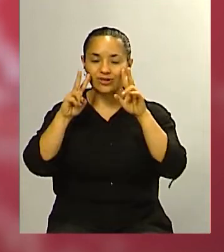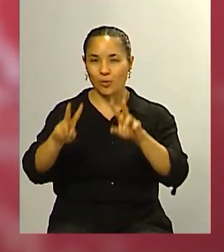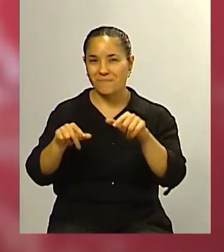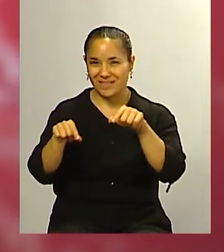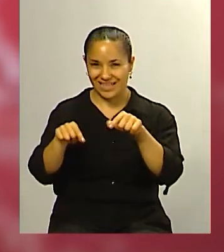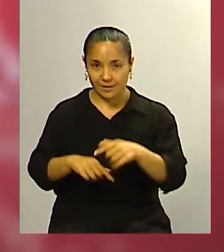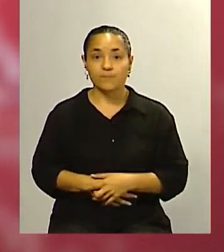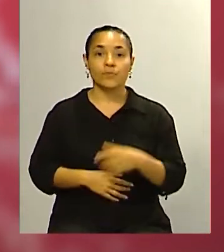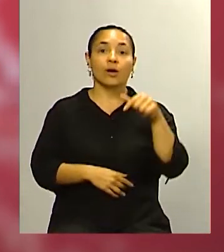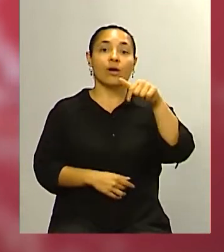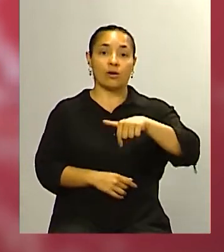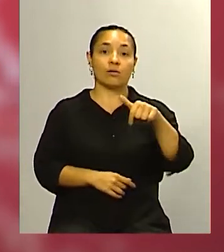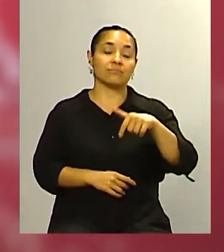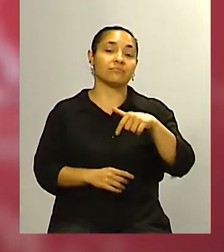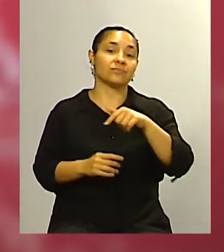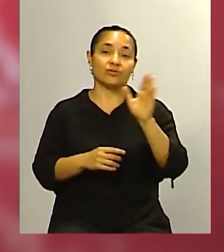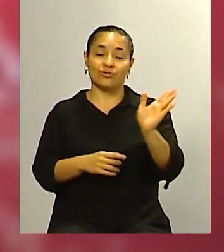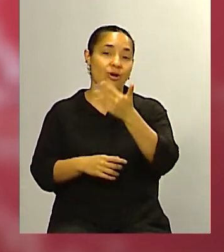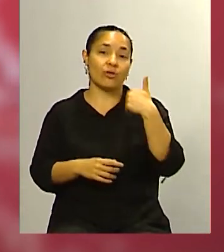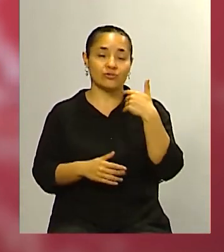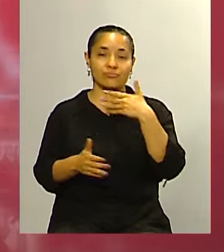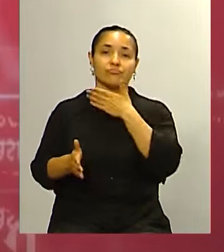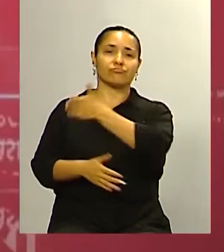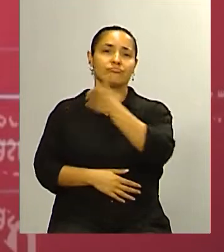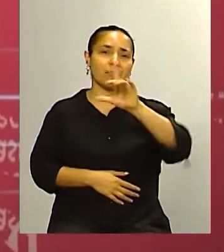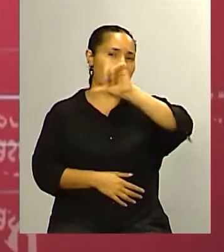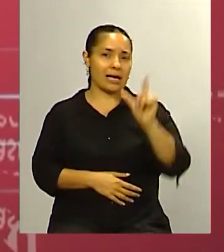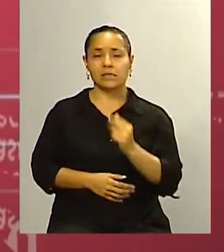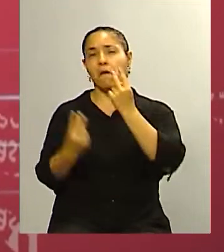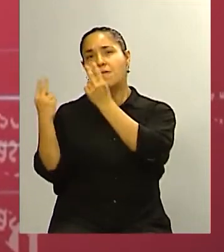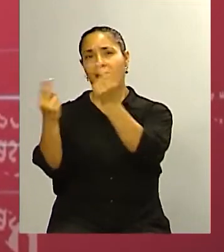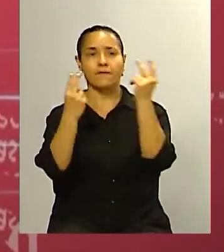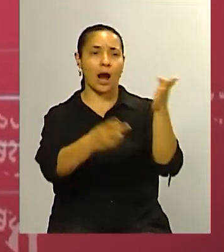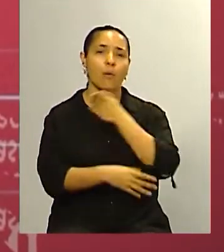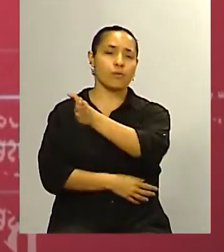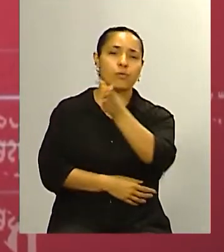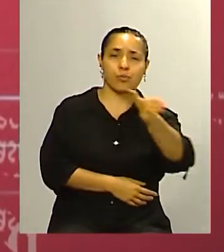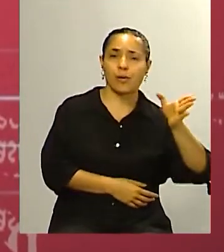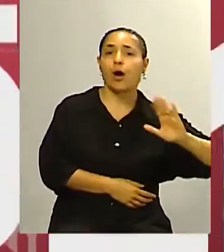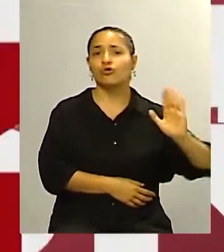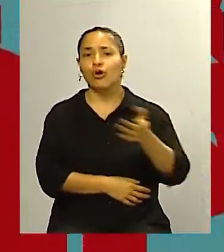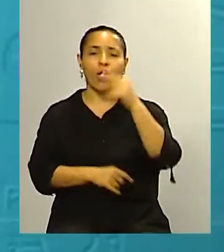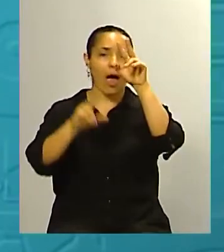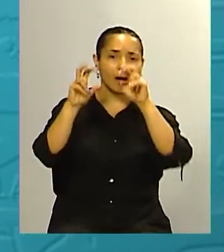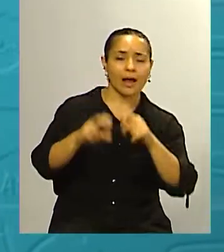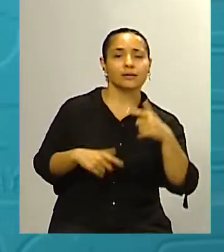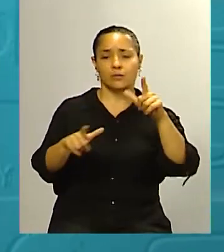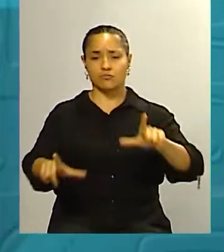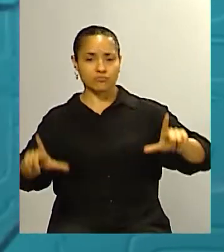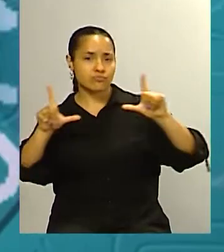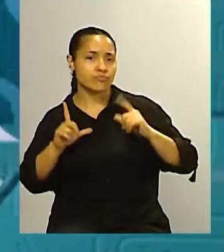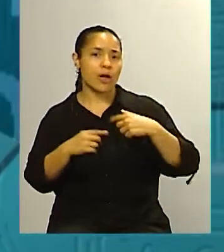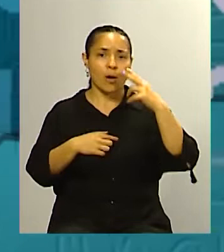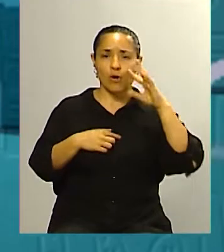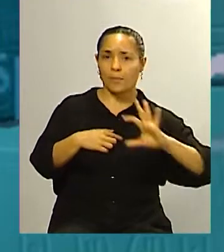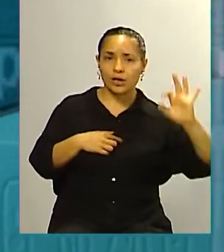candidatos todos están caminando el país todos hablan de candidaturas todos hacen análisis de su imagen pero son pocos los que piensan